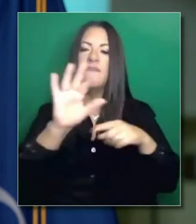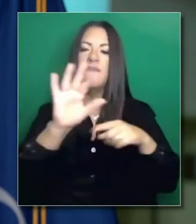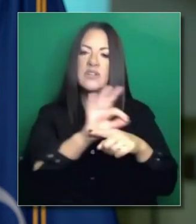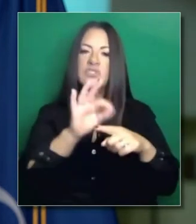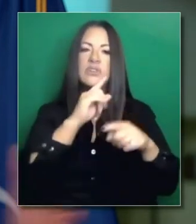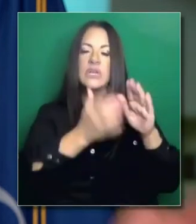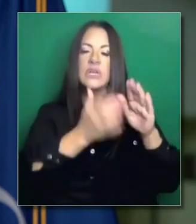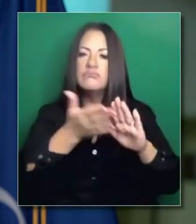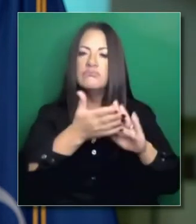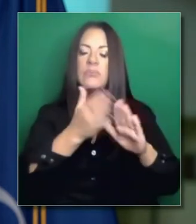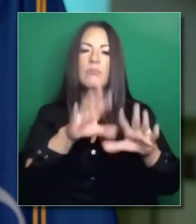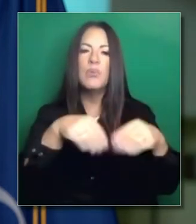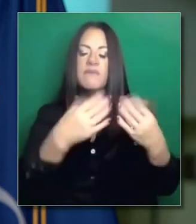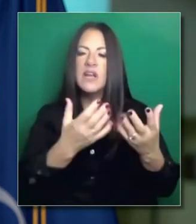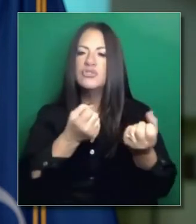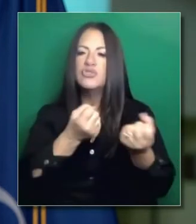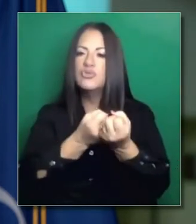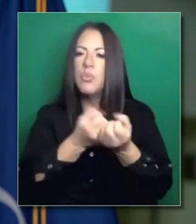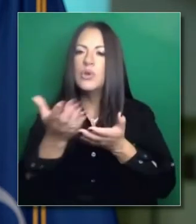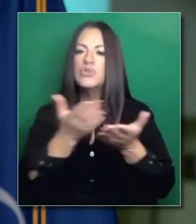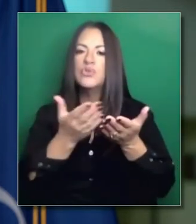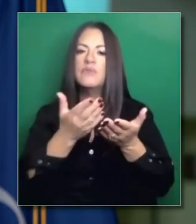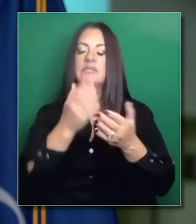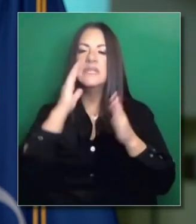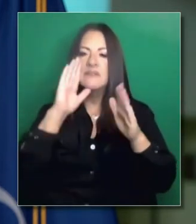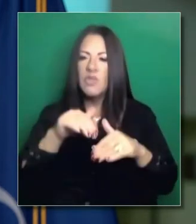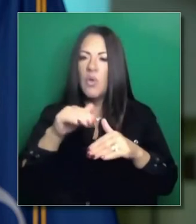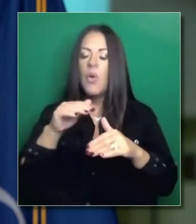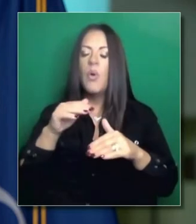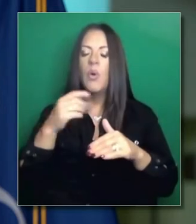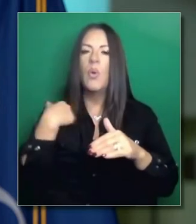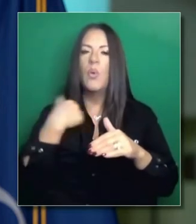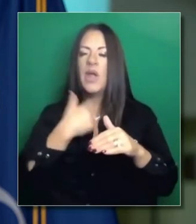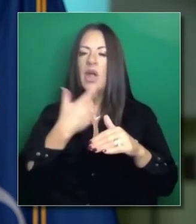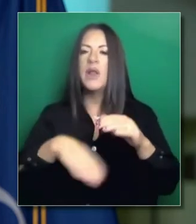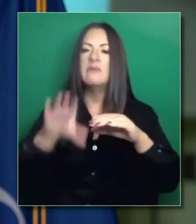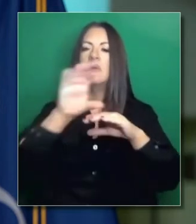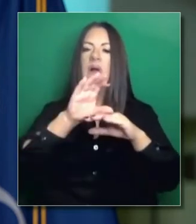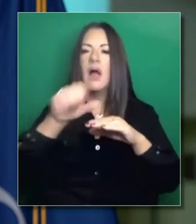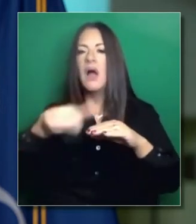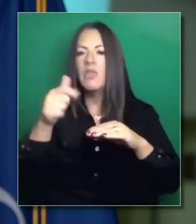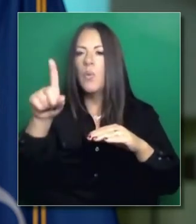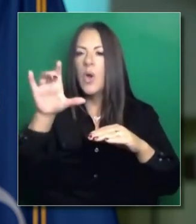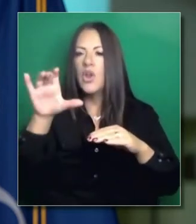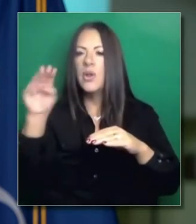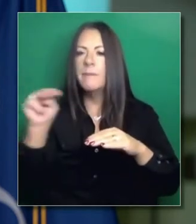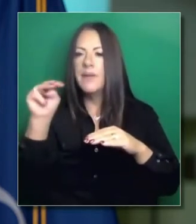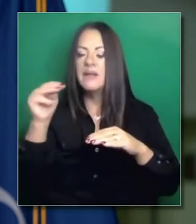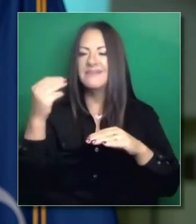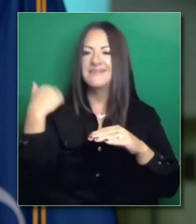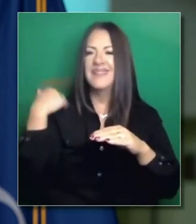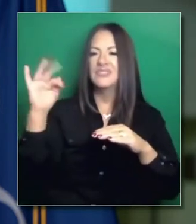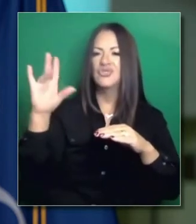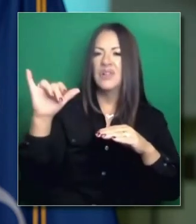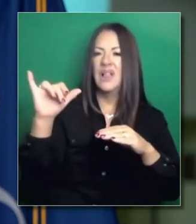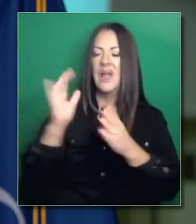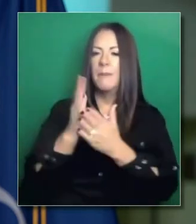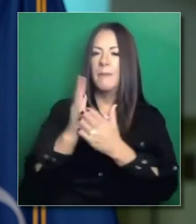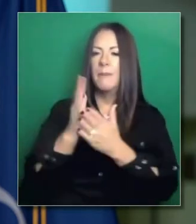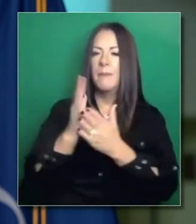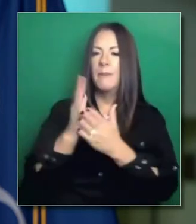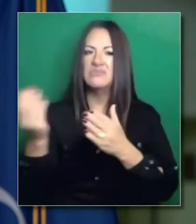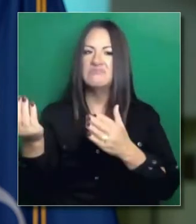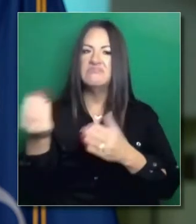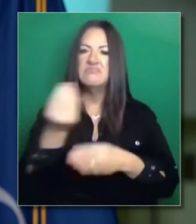condado para dar apoyo de servicios de ayuda. Aparte de los 60 millones que proporcionamos en el presupuesto de